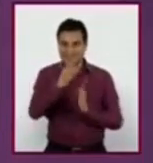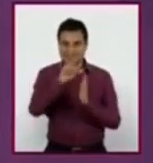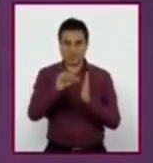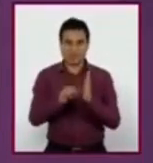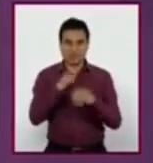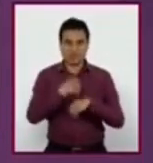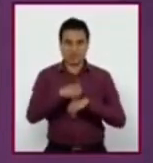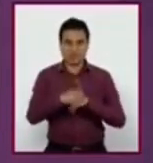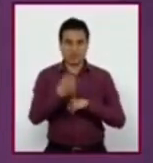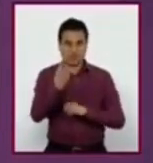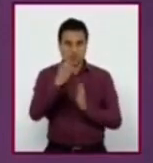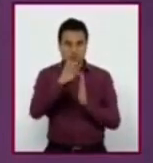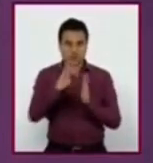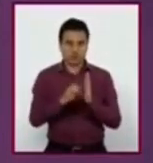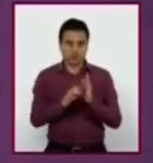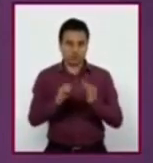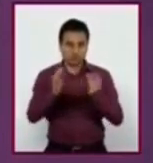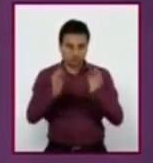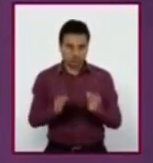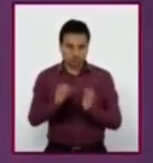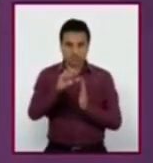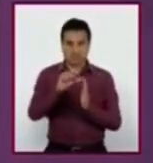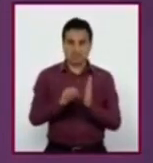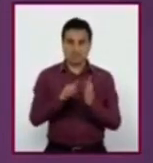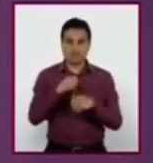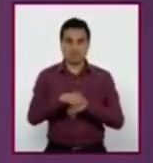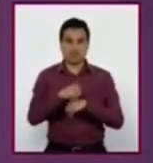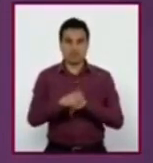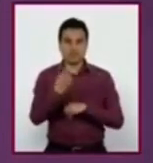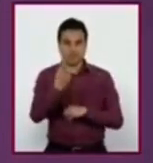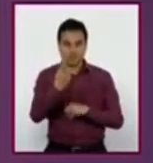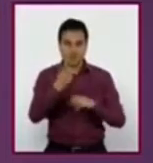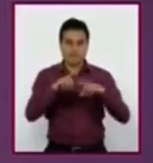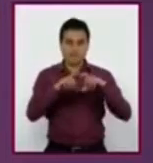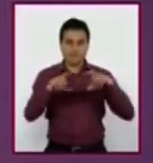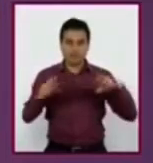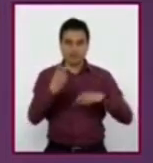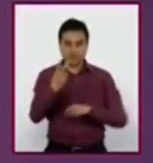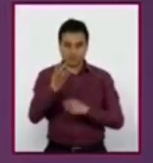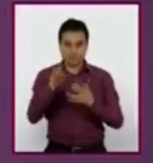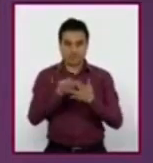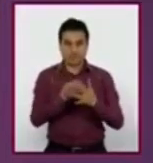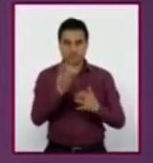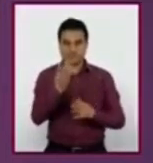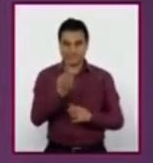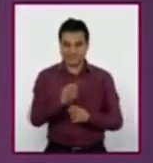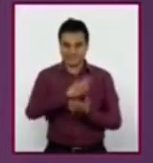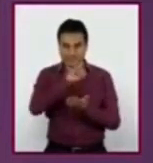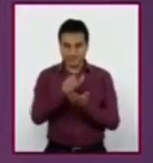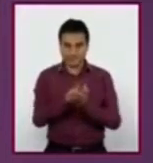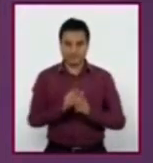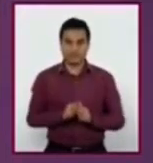primero constitucional y el artículo uno, párrafo segundo, fracción tres de esta ley.